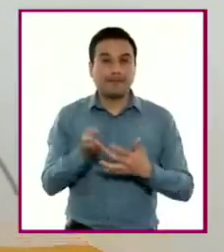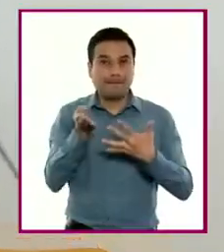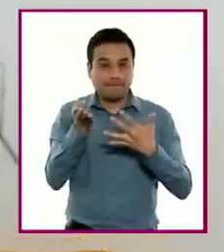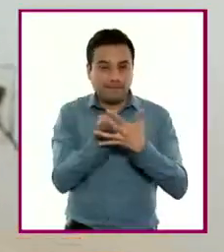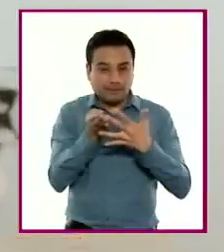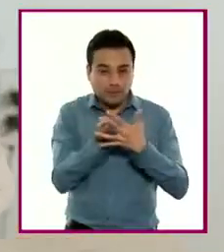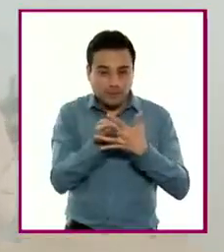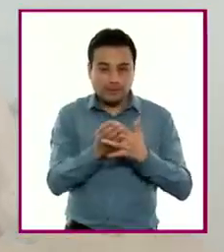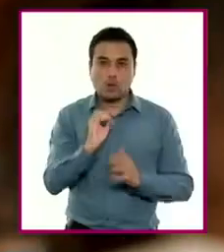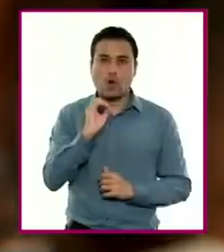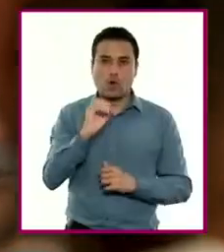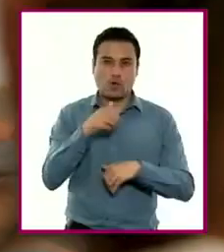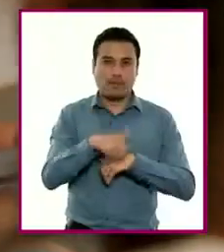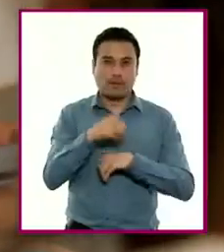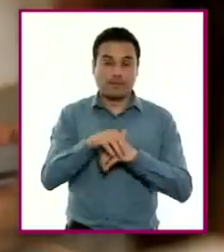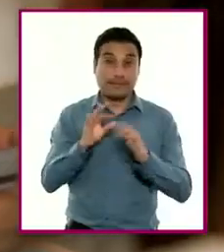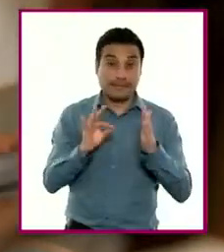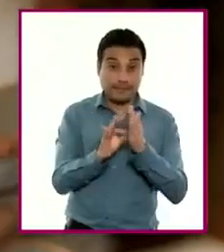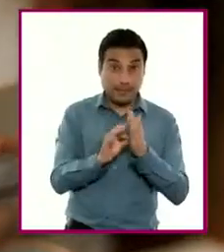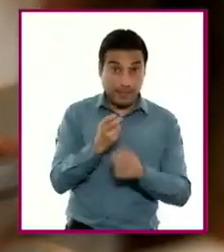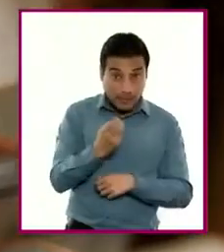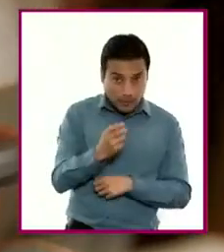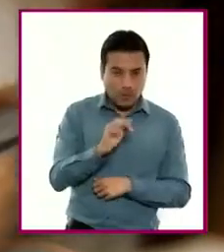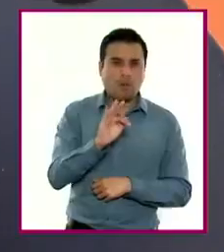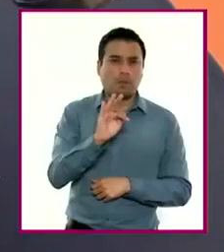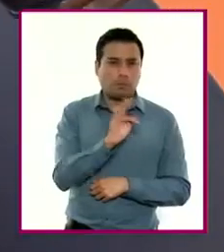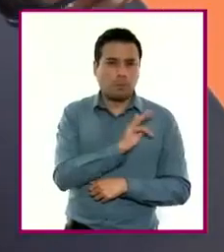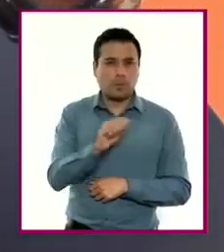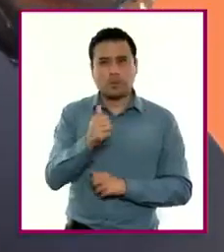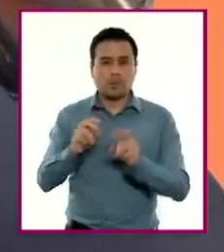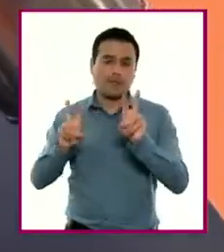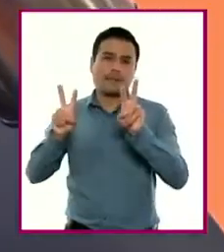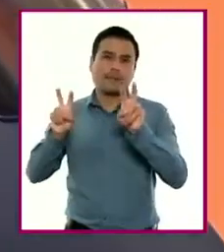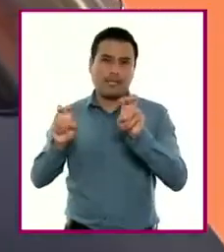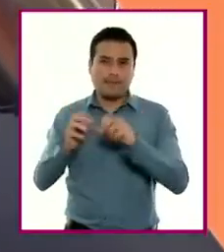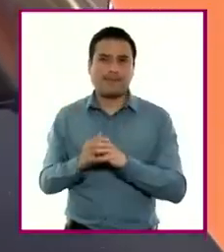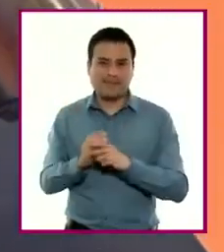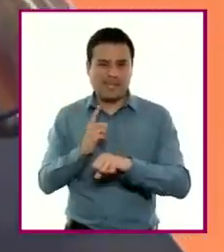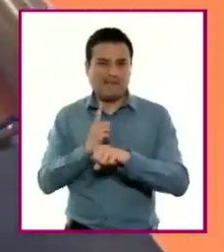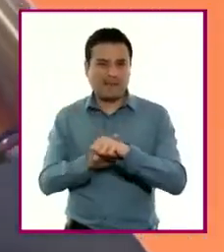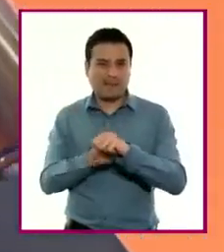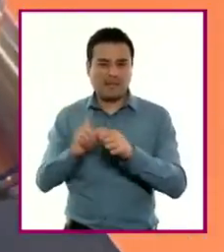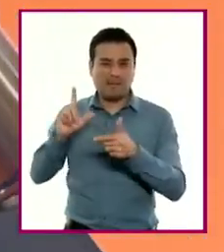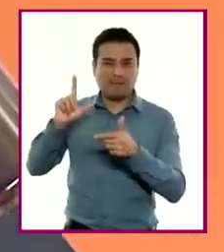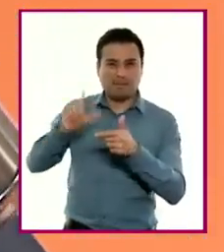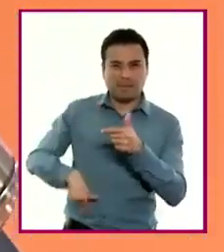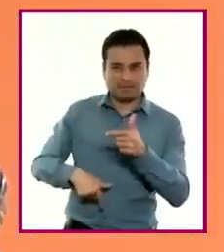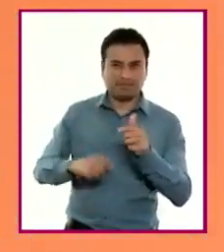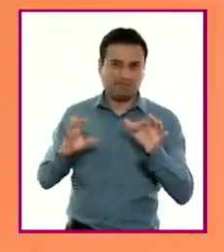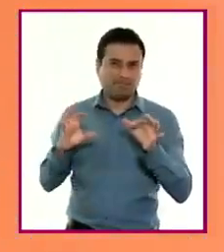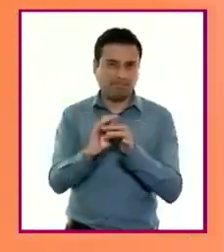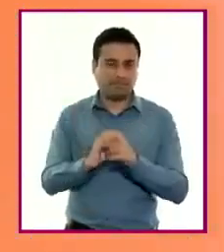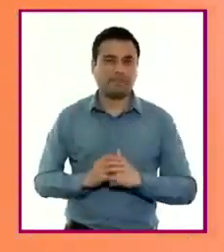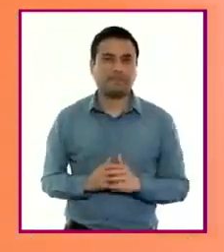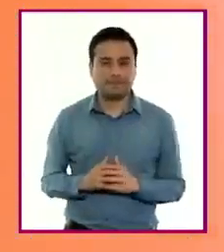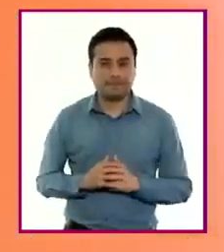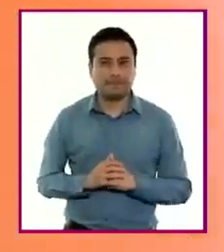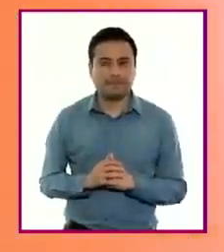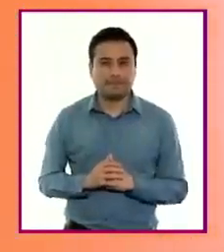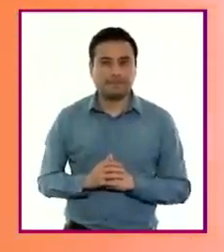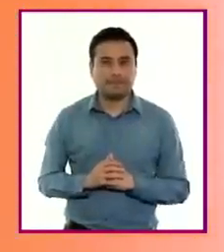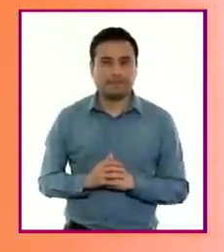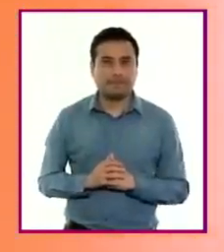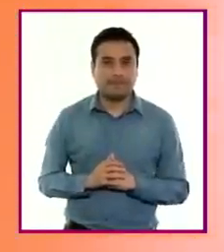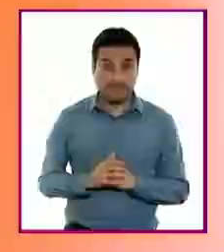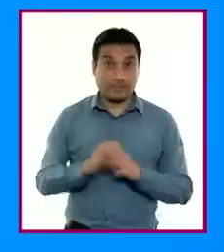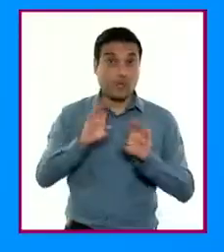fracciones como decimales y de decimales como fracciones se puede vincular con el contenido prevención de enfermedades relacionadas con